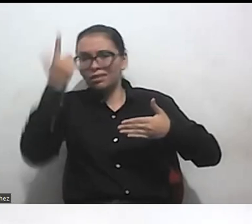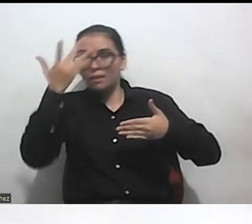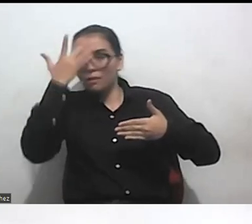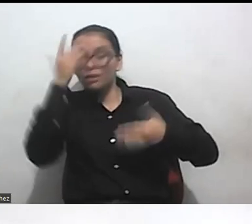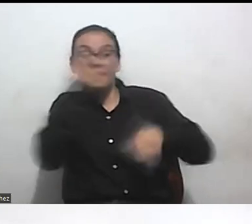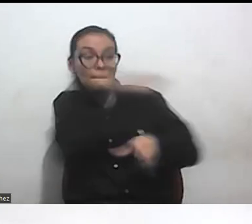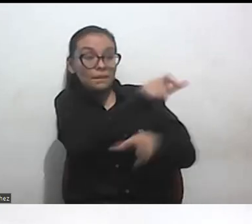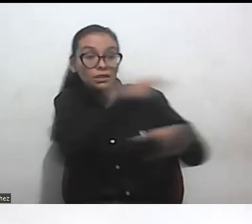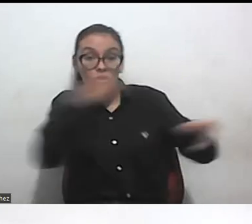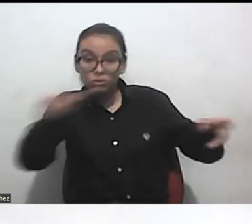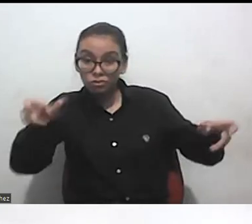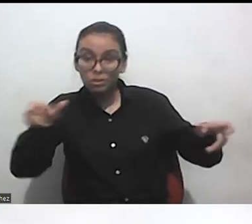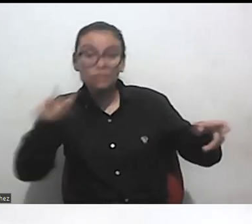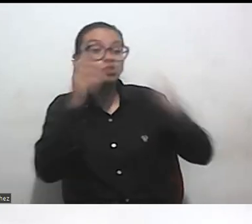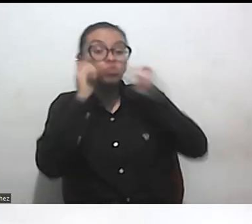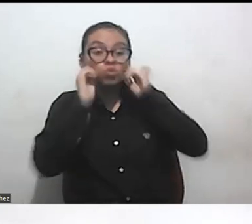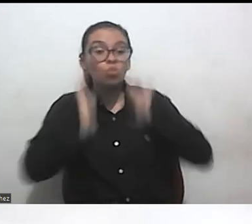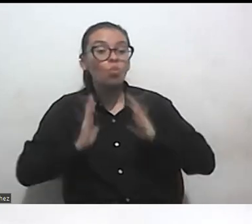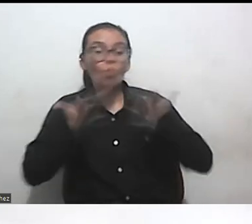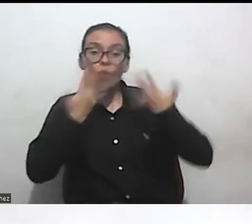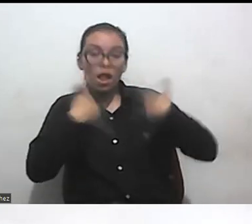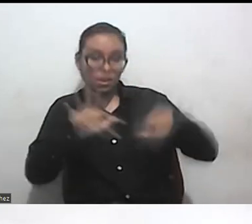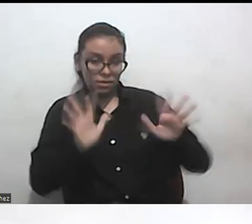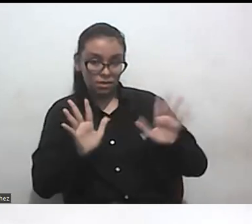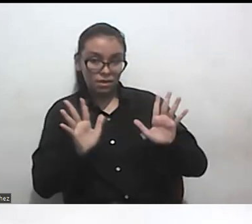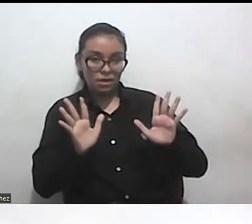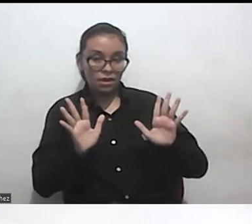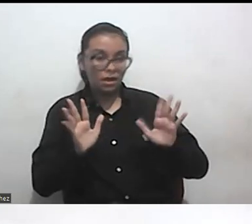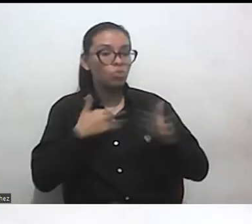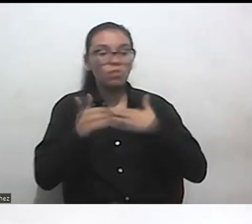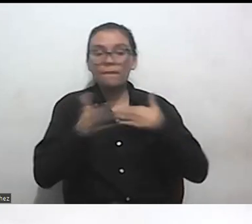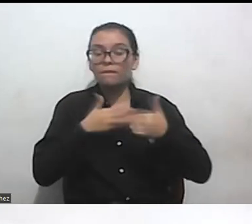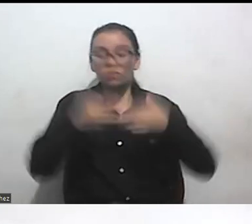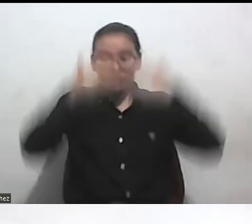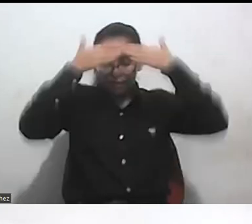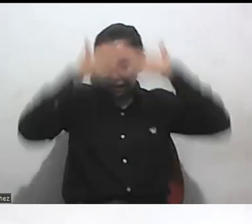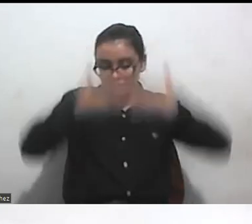todas las personas si tengan una discapacidad múltiple tienen